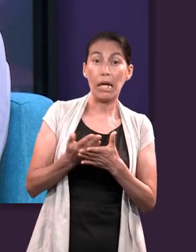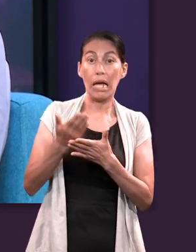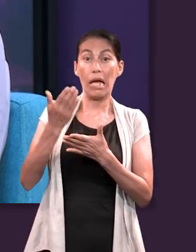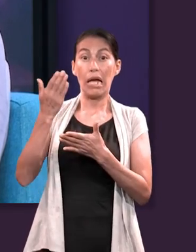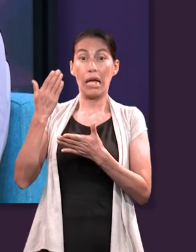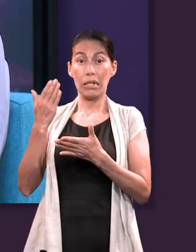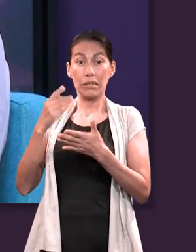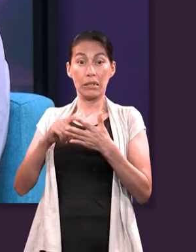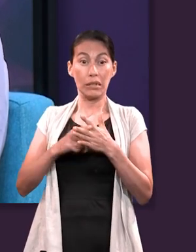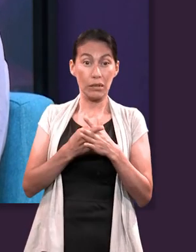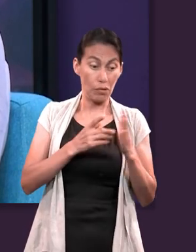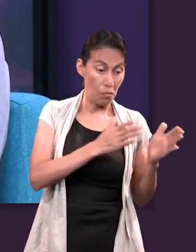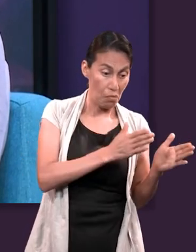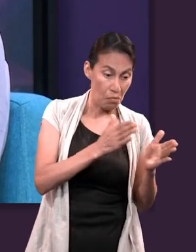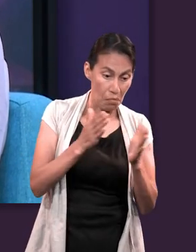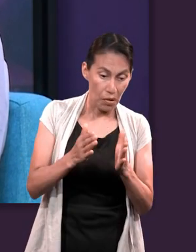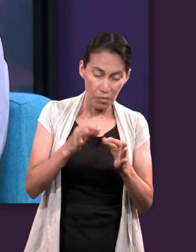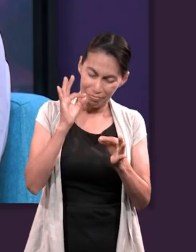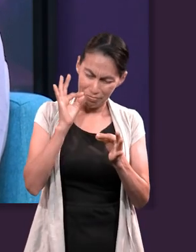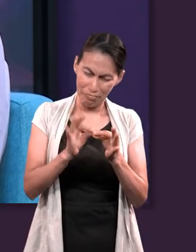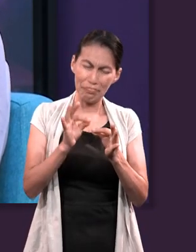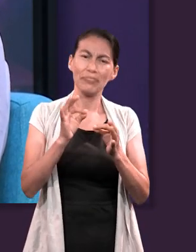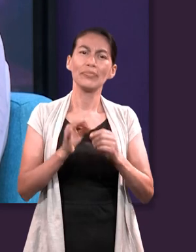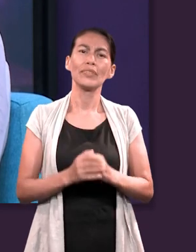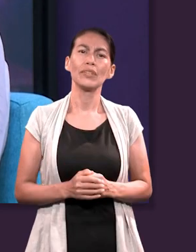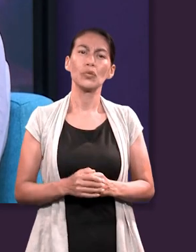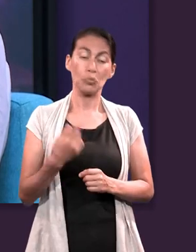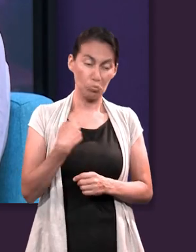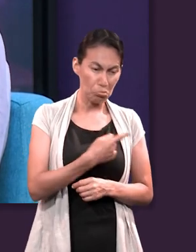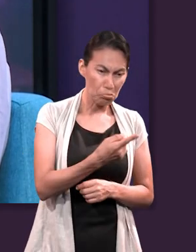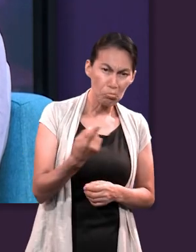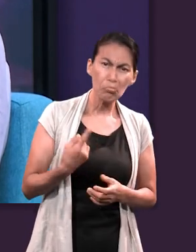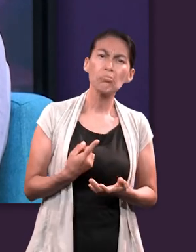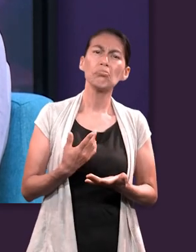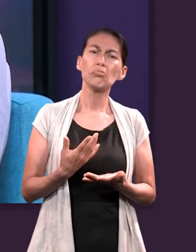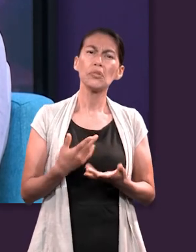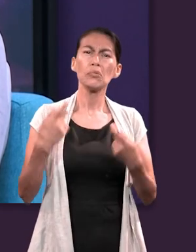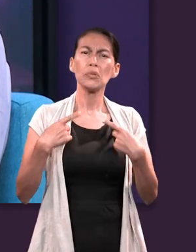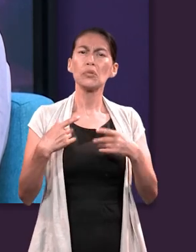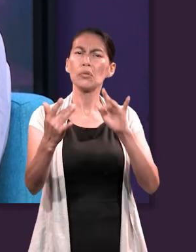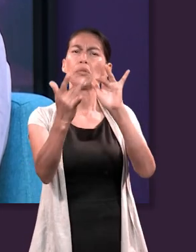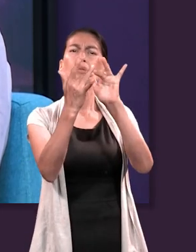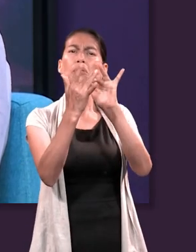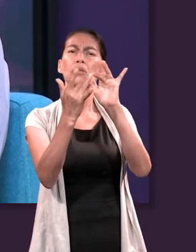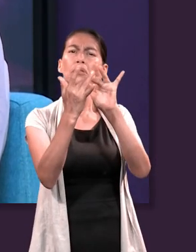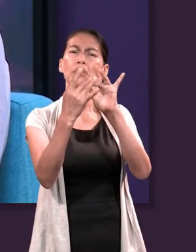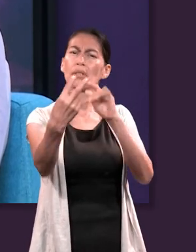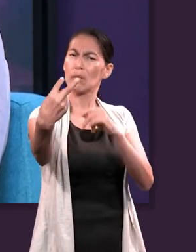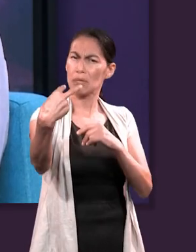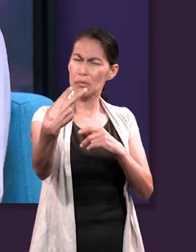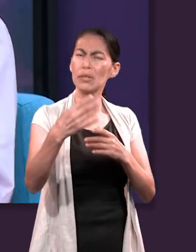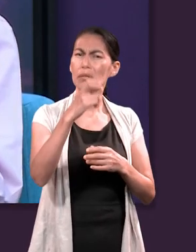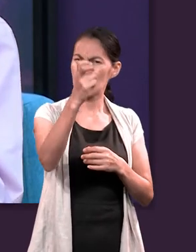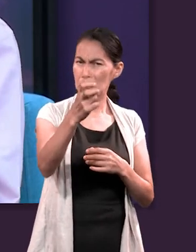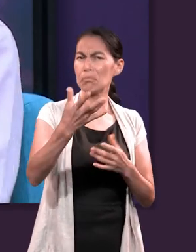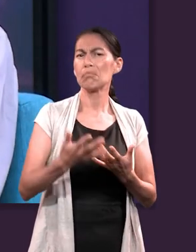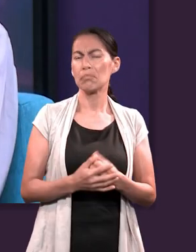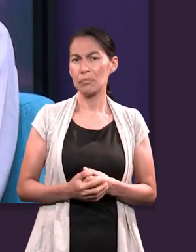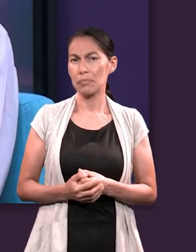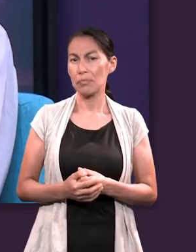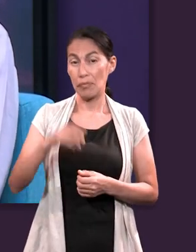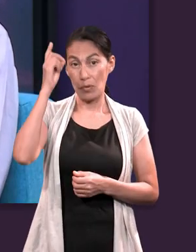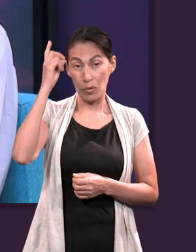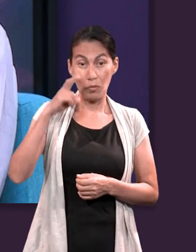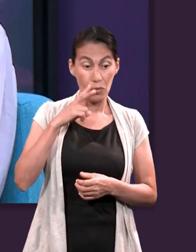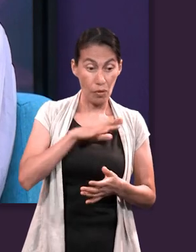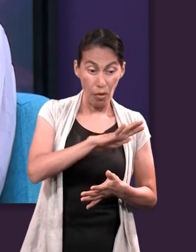que desde el inicio había un plan. En ese plan estábamos nosotros, están los que nos ven ahora